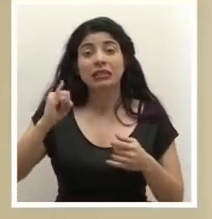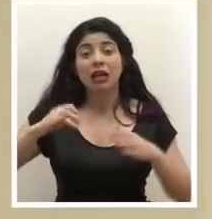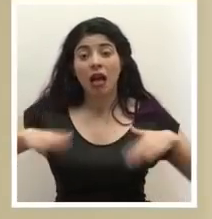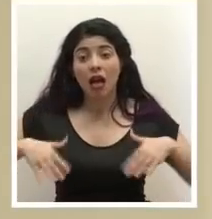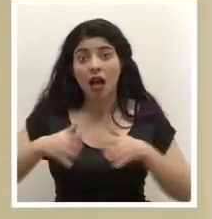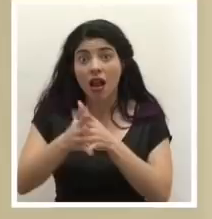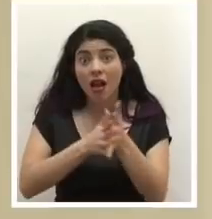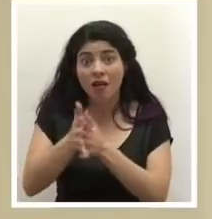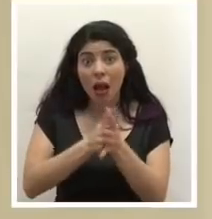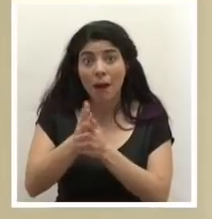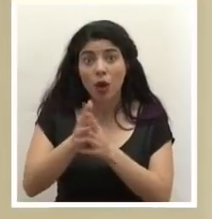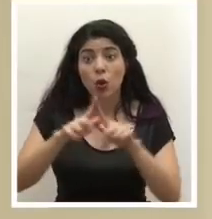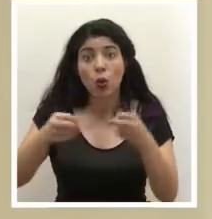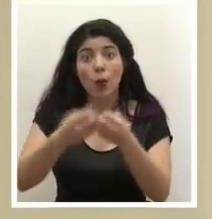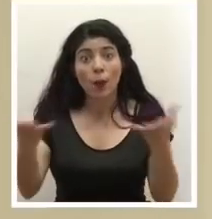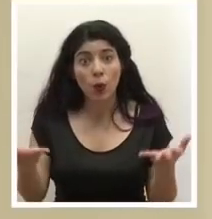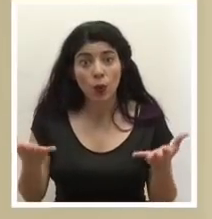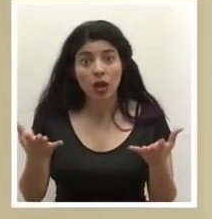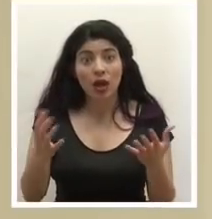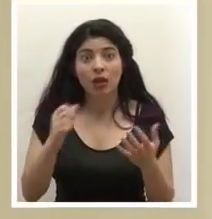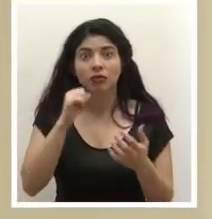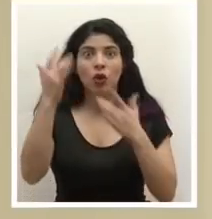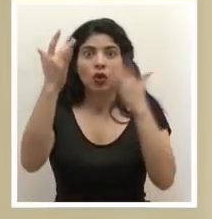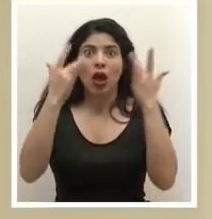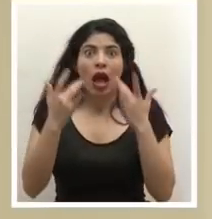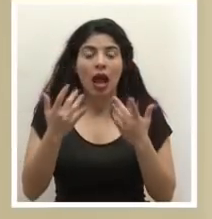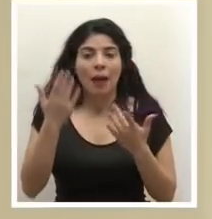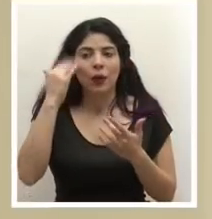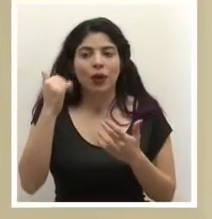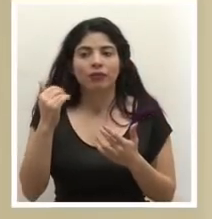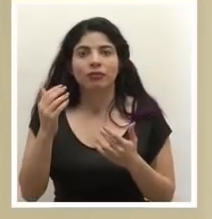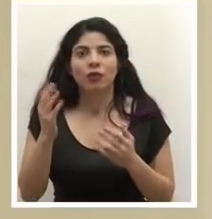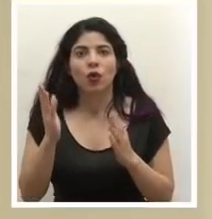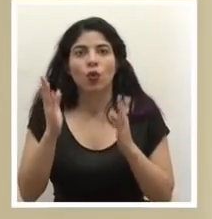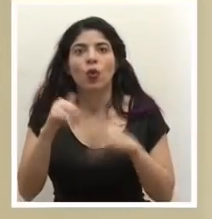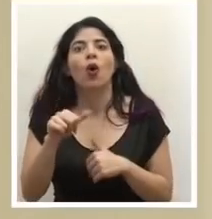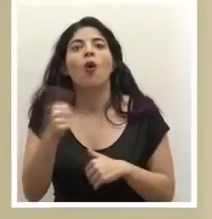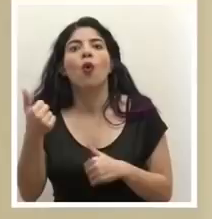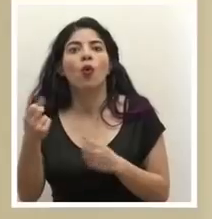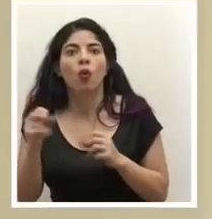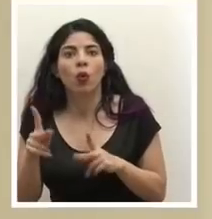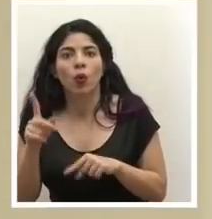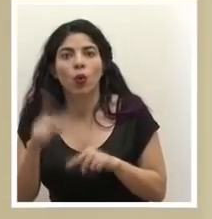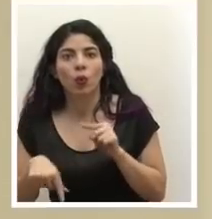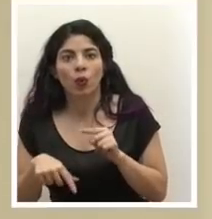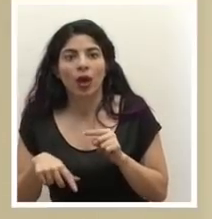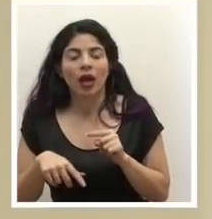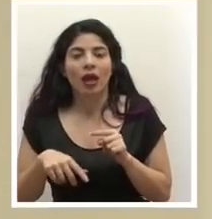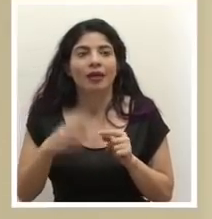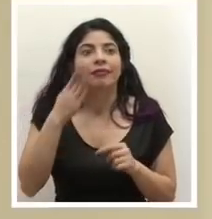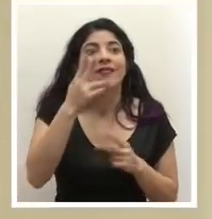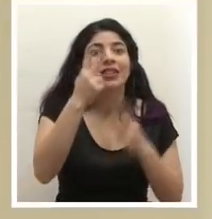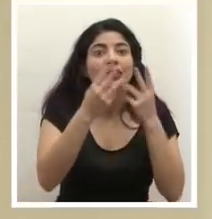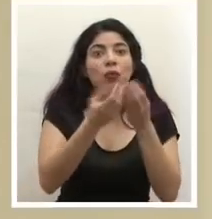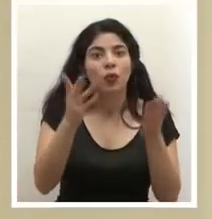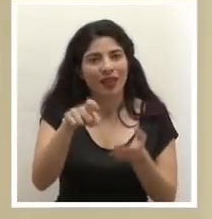cuando estamos en lugares públicos, porque no tenemos otra situación, otra oportunidad que no sea visitar un lugar